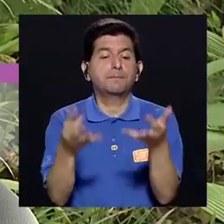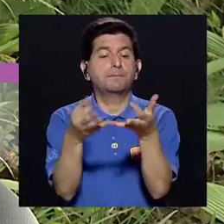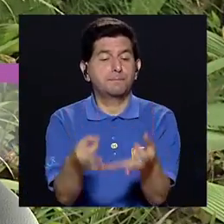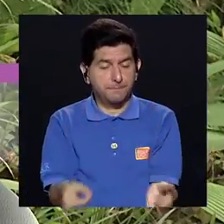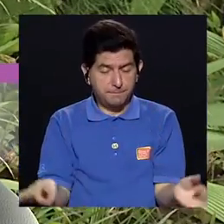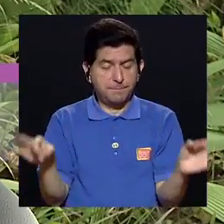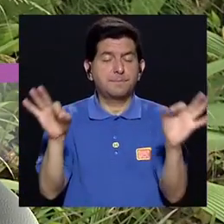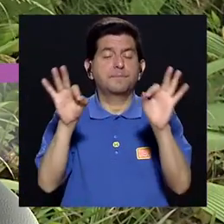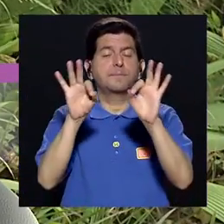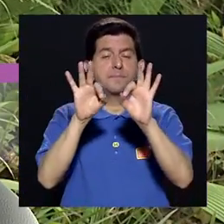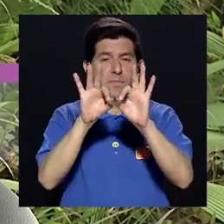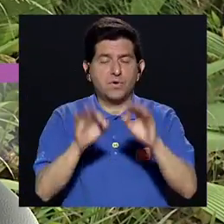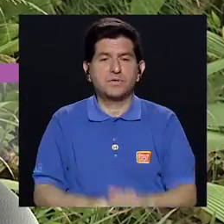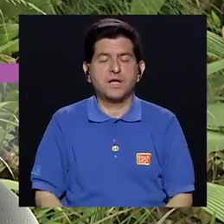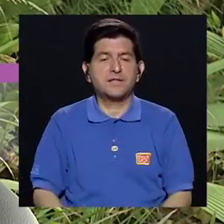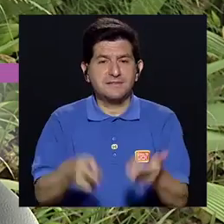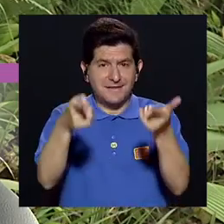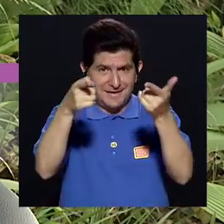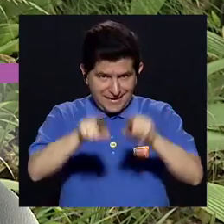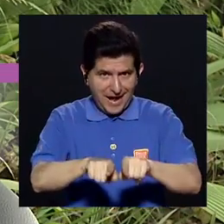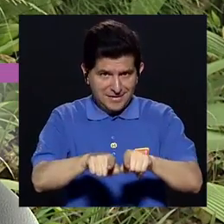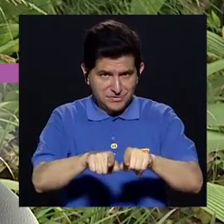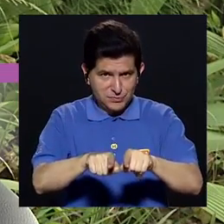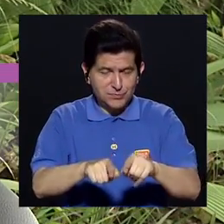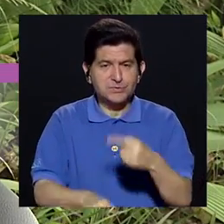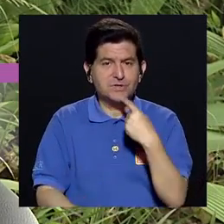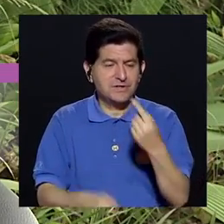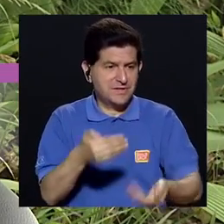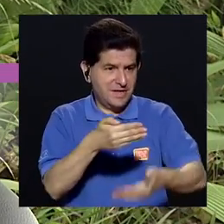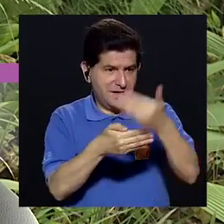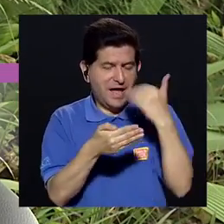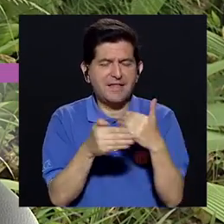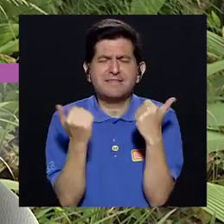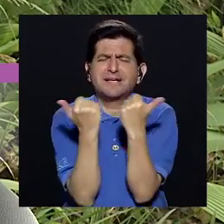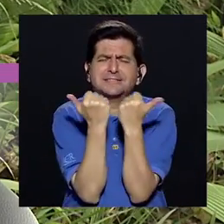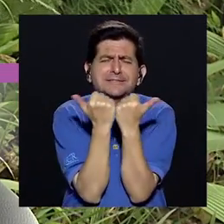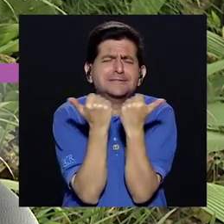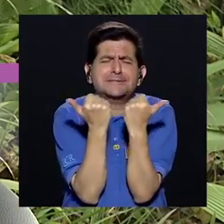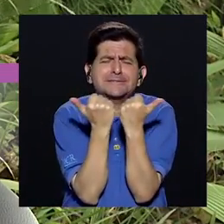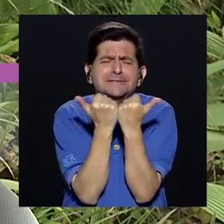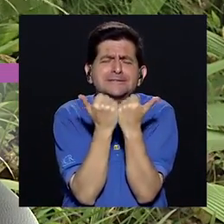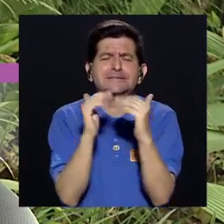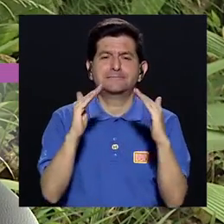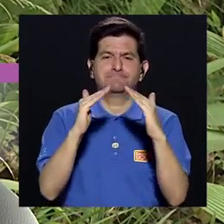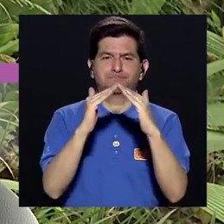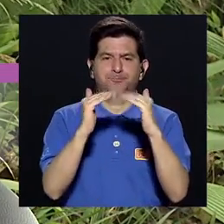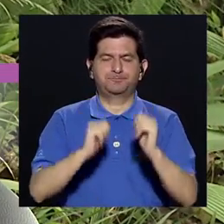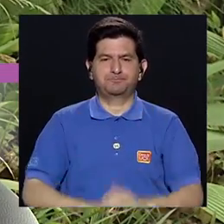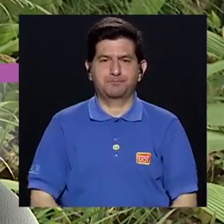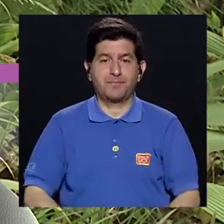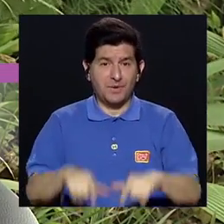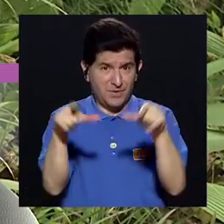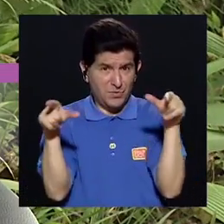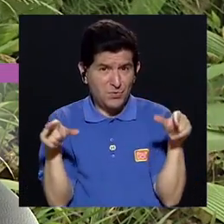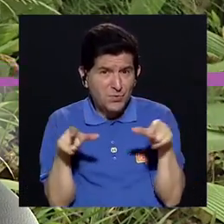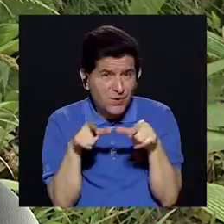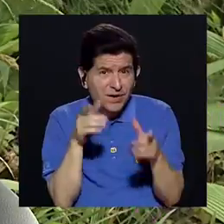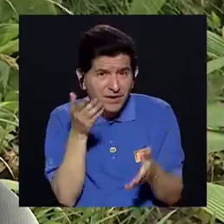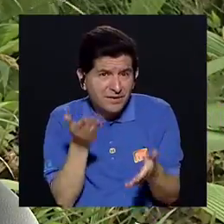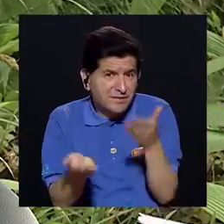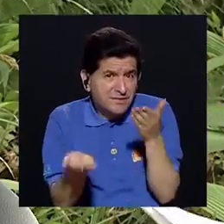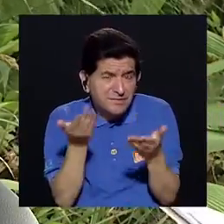importante Sobre todo En los casos Donde haya Como le decía Hacinamiento O En los lugares Este